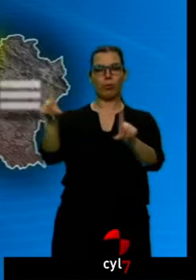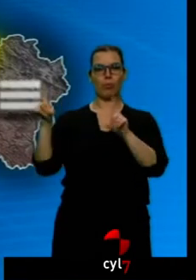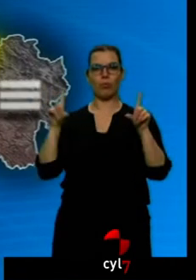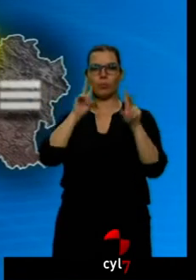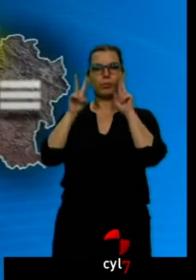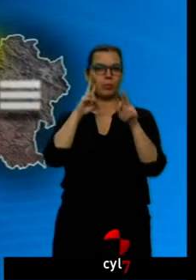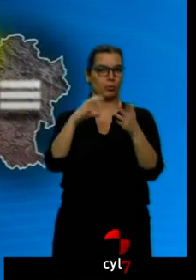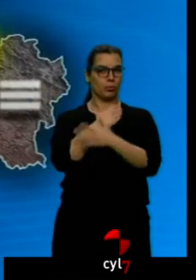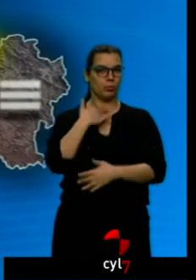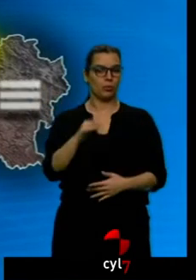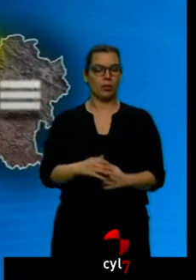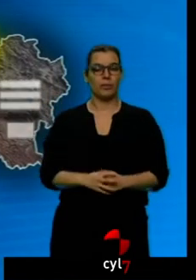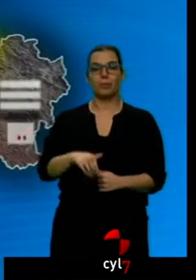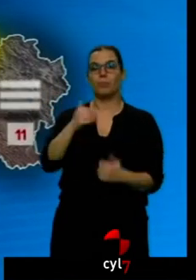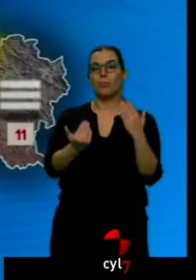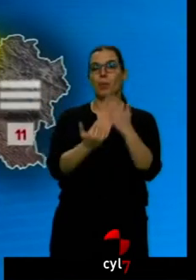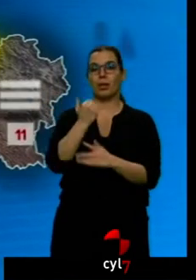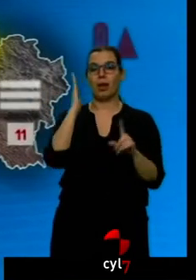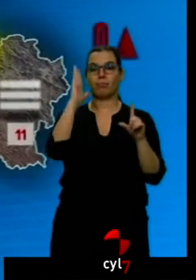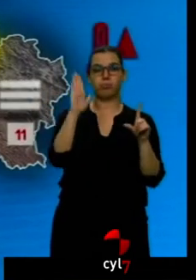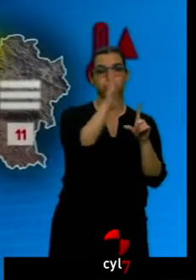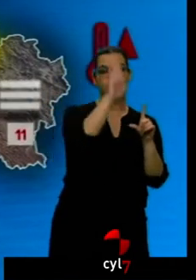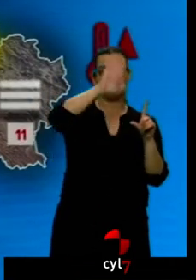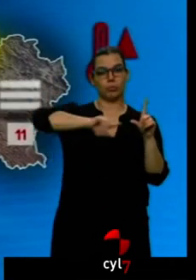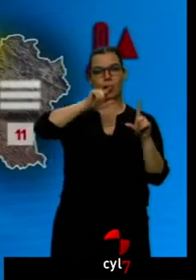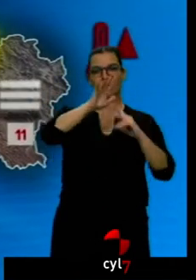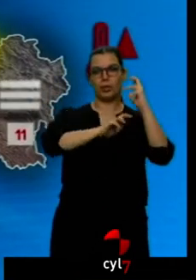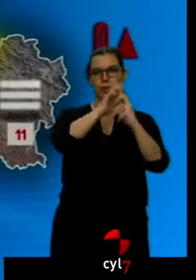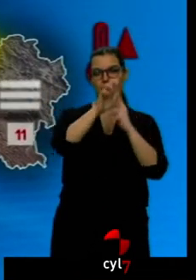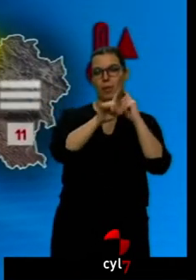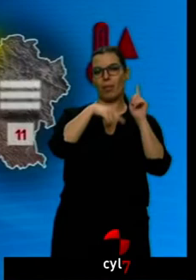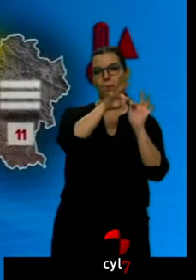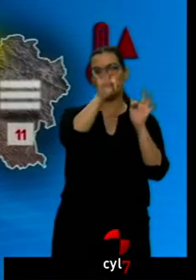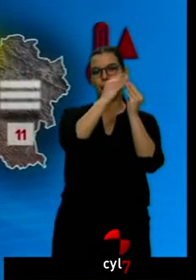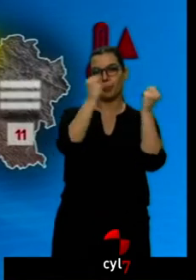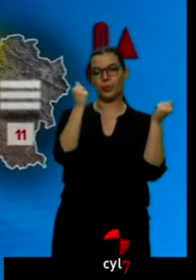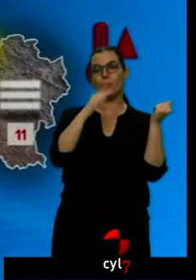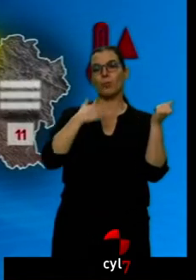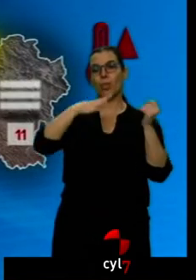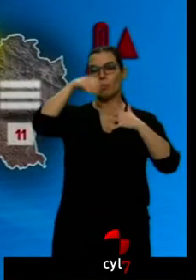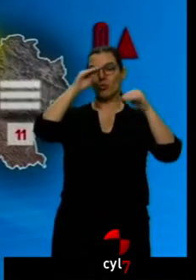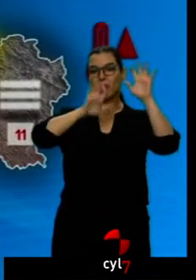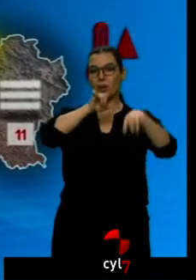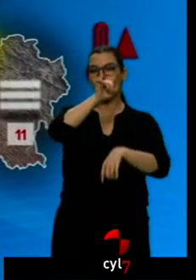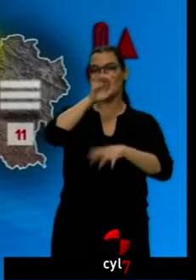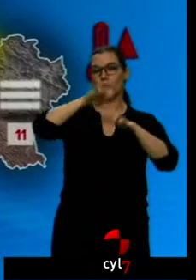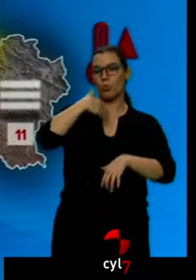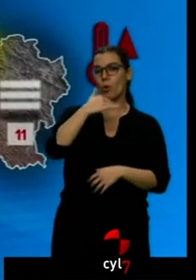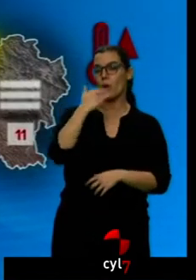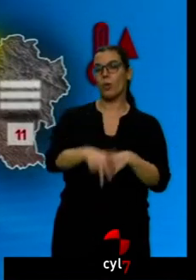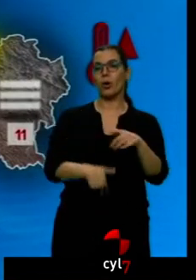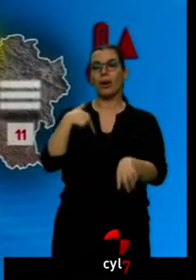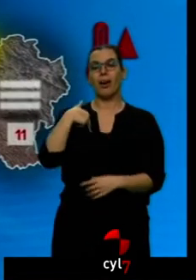El día ha comenzado con nieblas por la mitad oeste que irán despejando. Habrá algún chubasco en la montaña leonesa, pero en general la tarde traerá